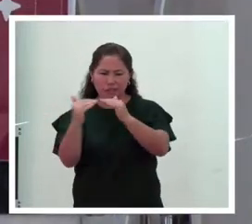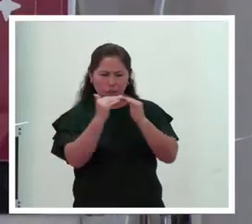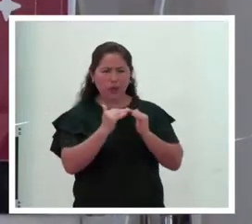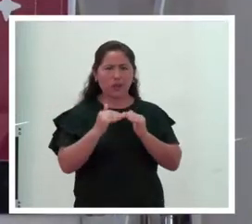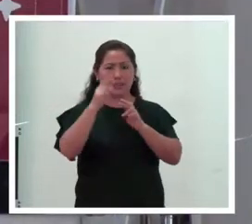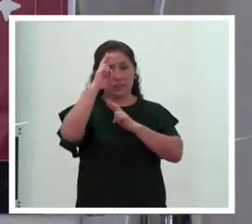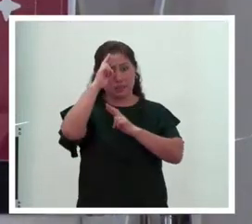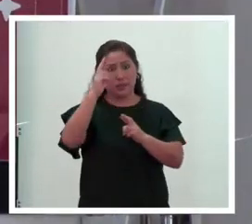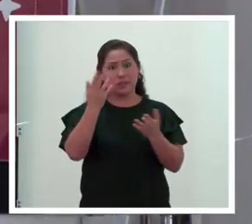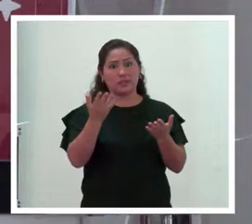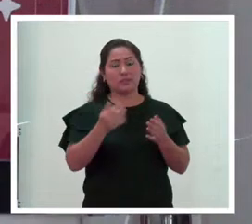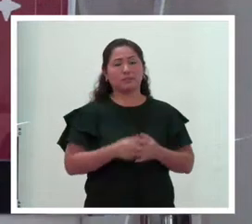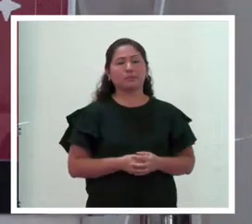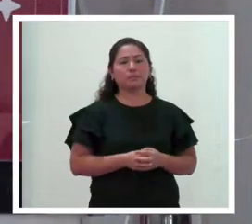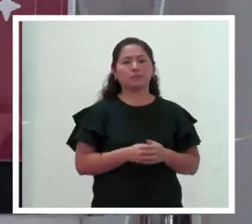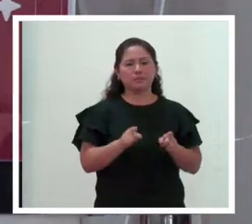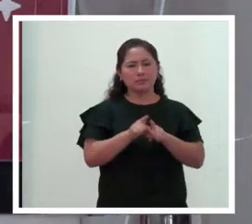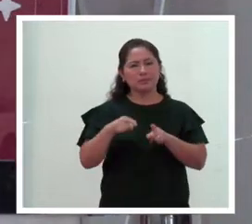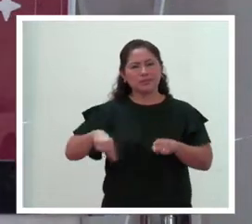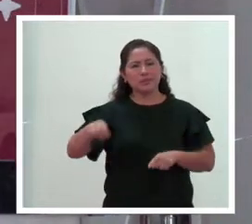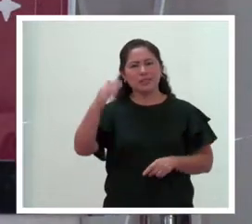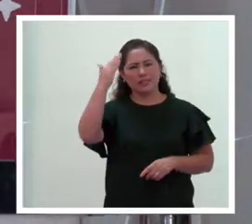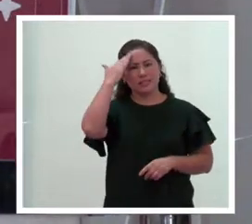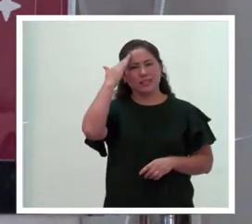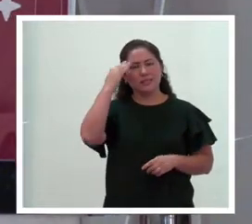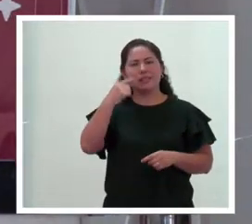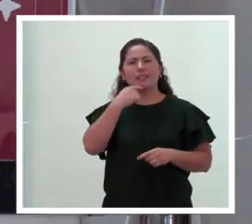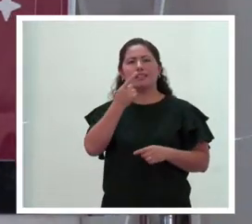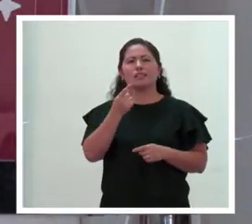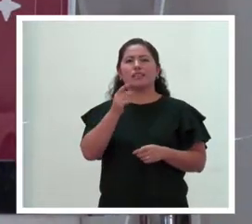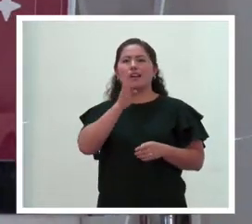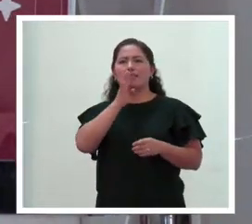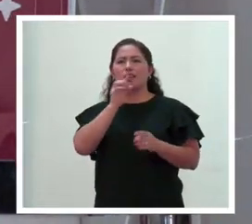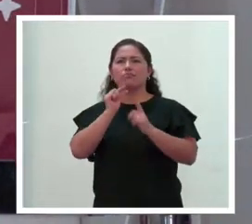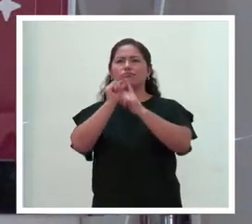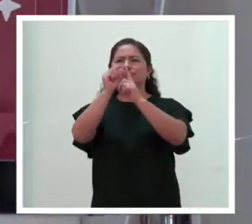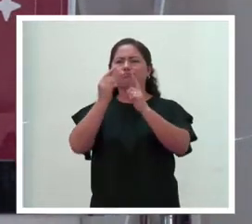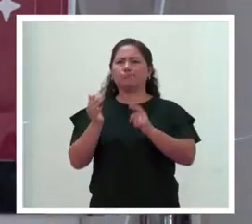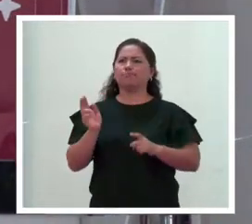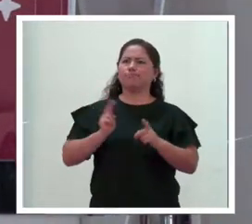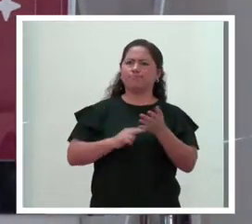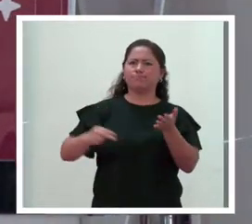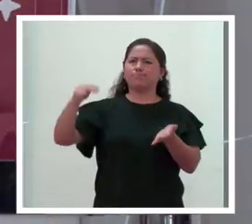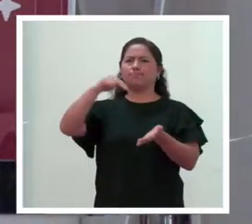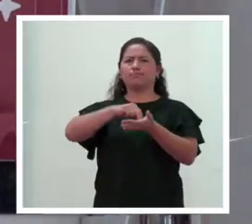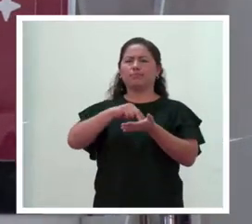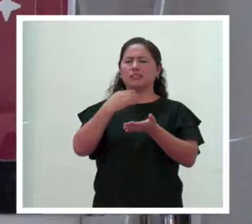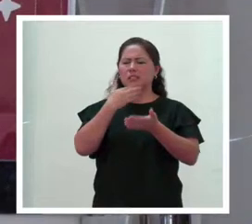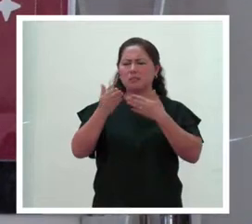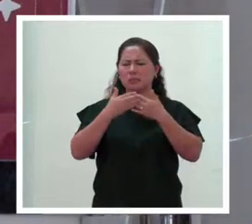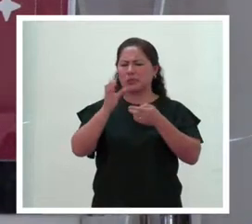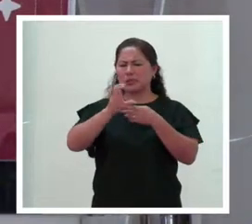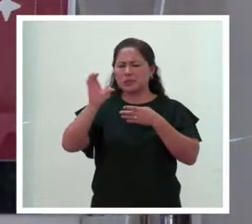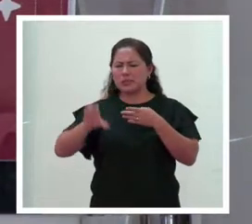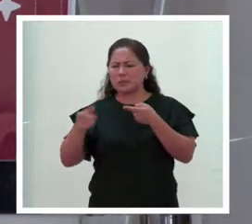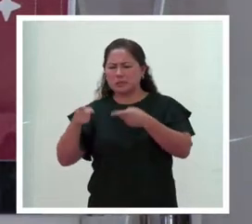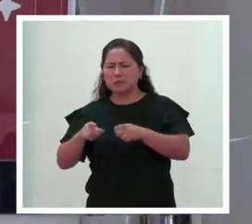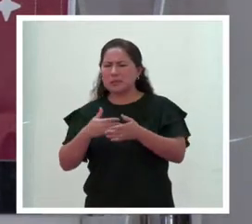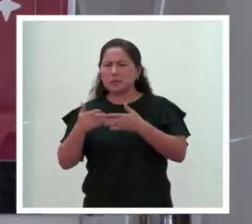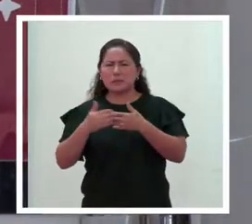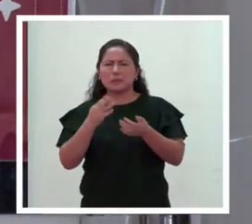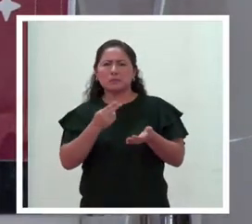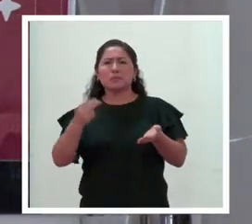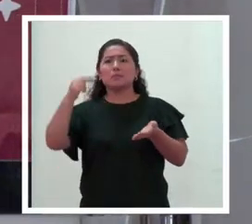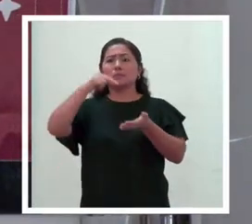respeto. Y también que ellas sepan decir y hablar. Pararse y no importan las consecuencias. Porque cuando uno quiere